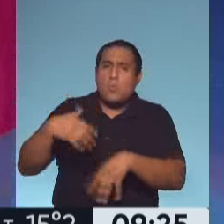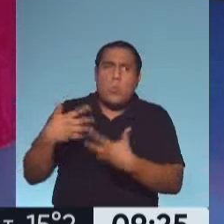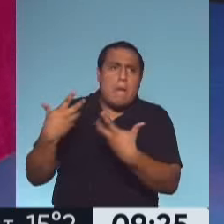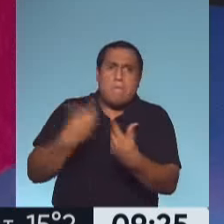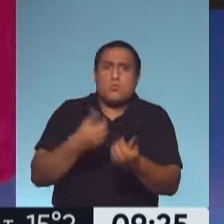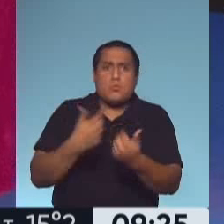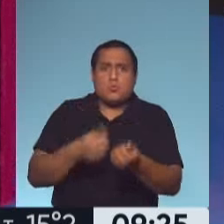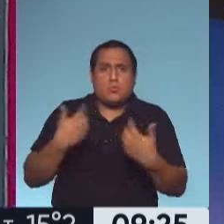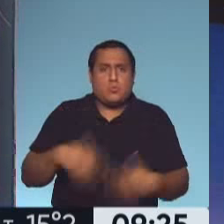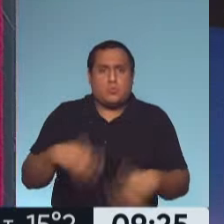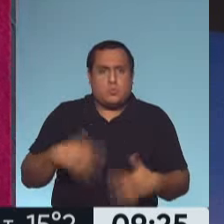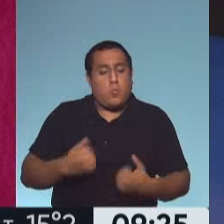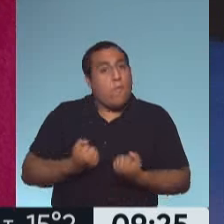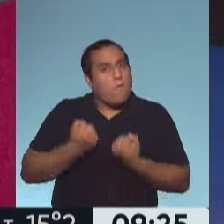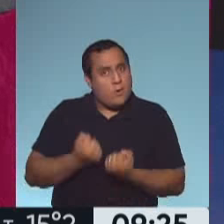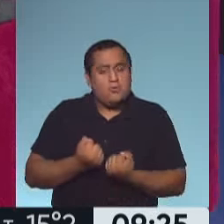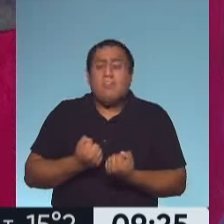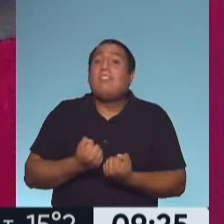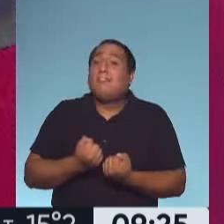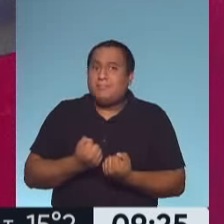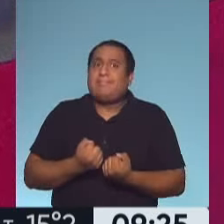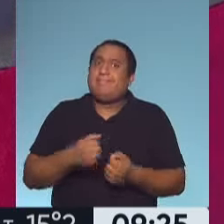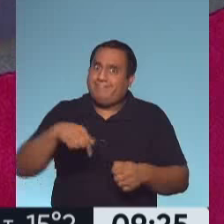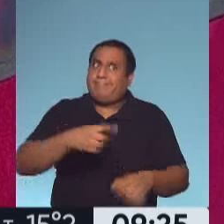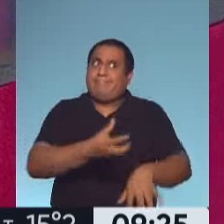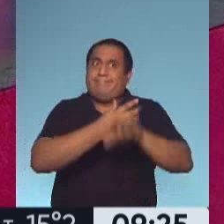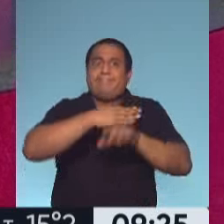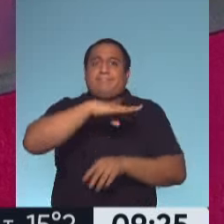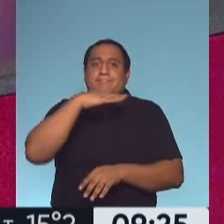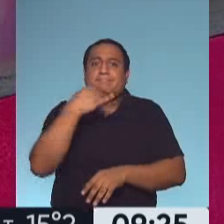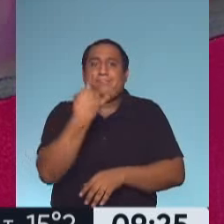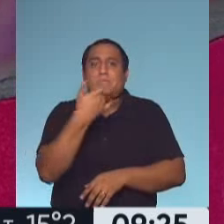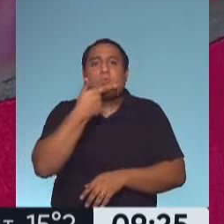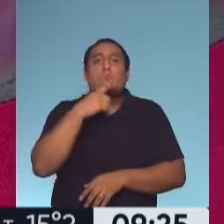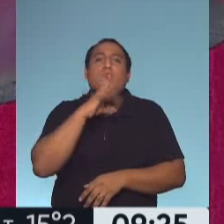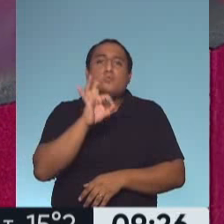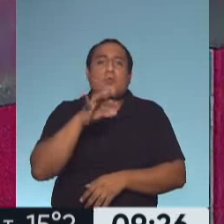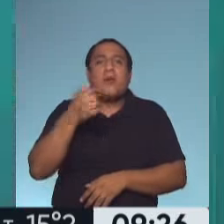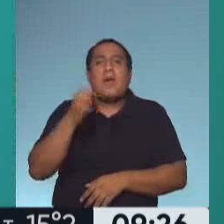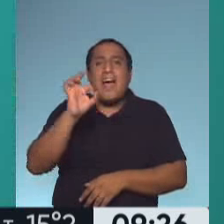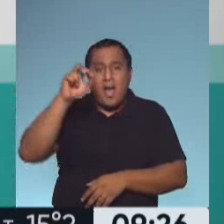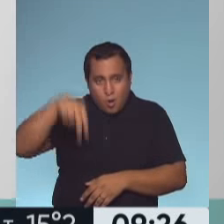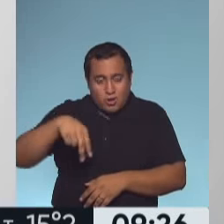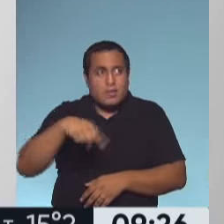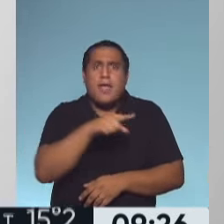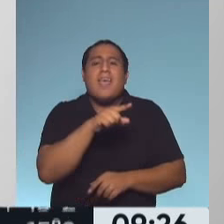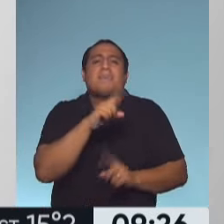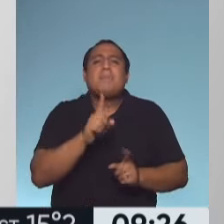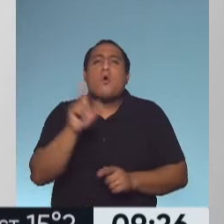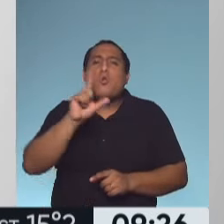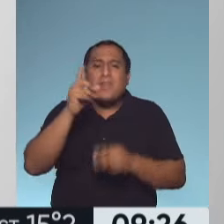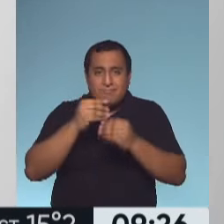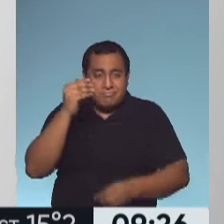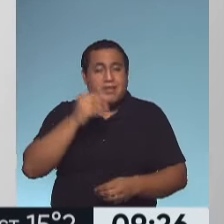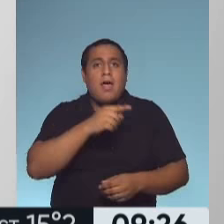seguimiento y con mucha voluntad. Por eso estamos ya en contacto con Justo Aon, Justo, que hoy nos aporta, como cada lunes, ejercicios